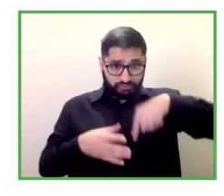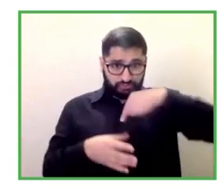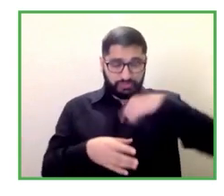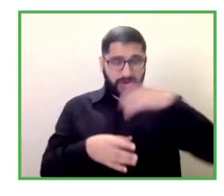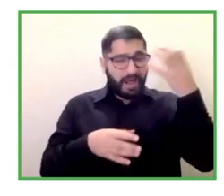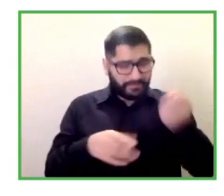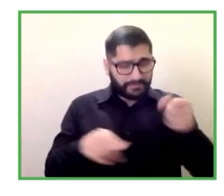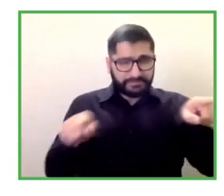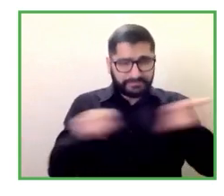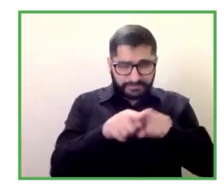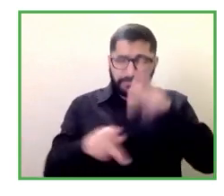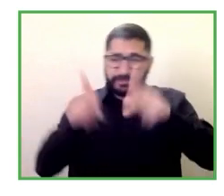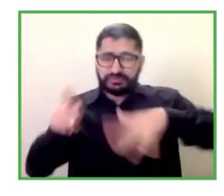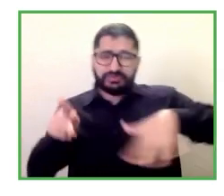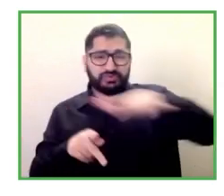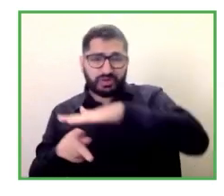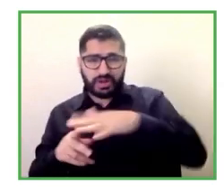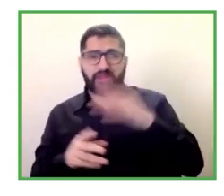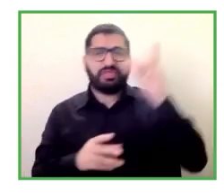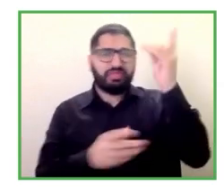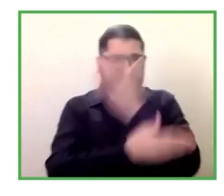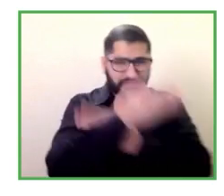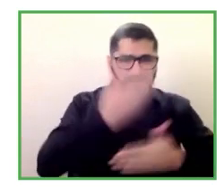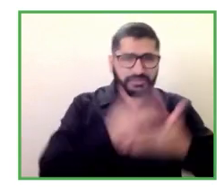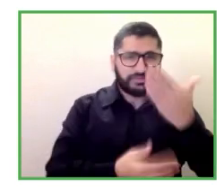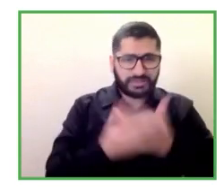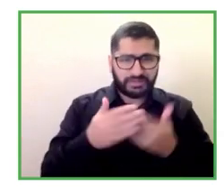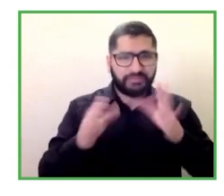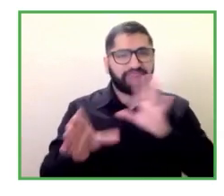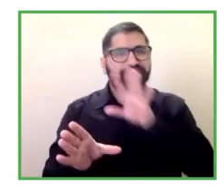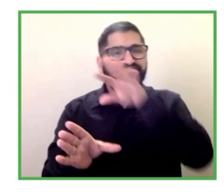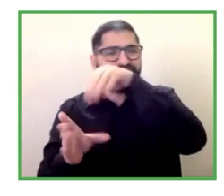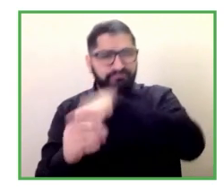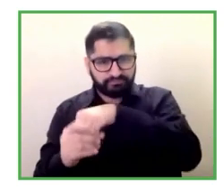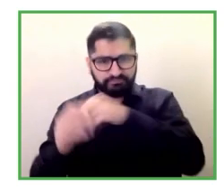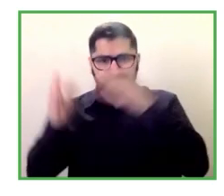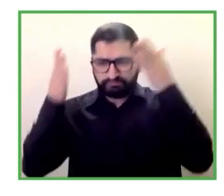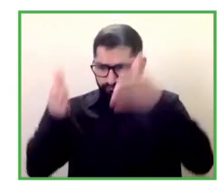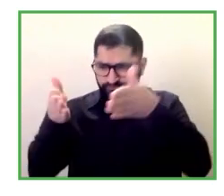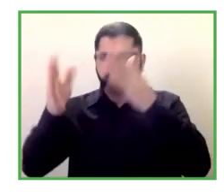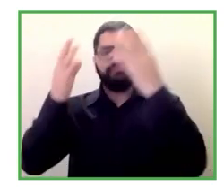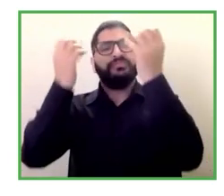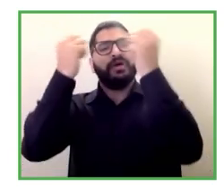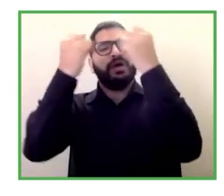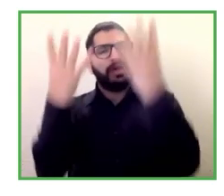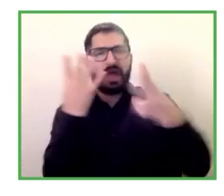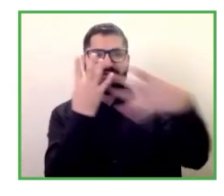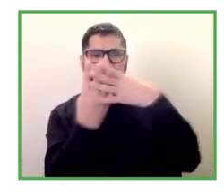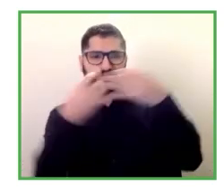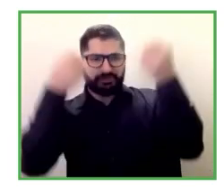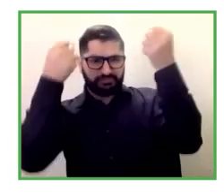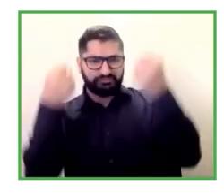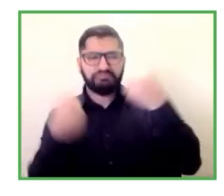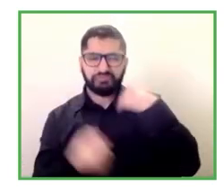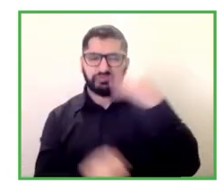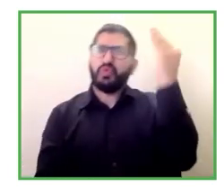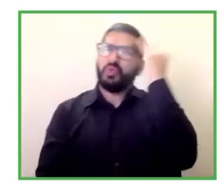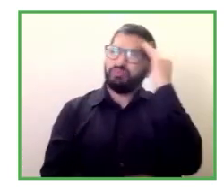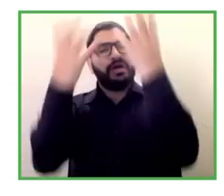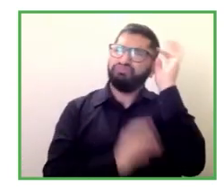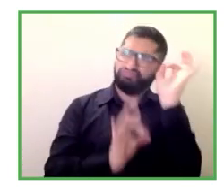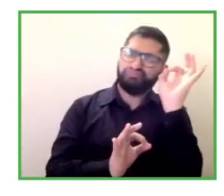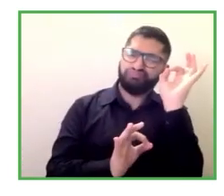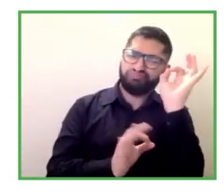dentro del propio medio penitenciario yo creo que digamos me parece que